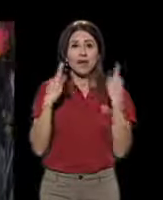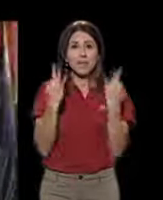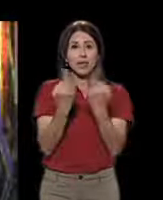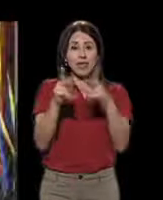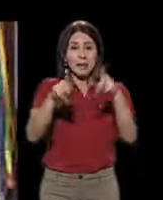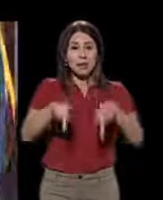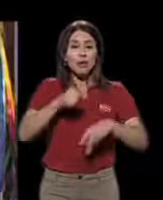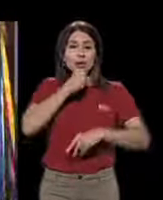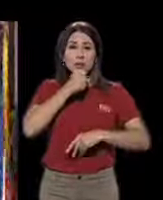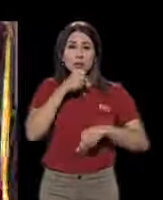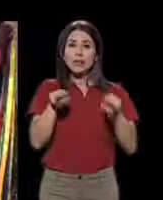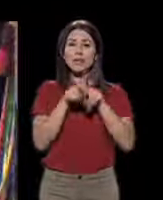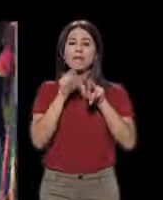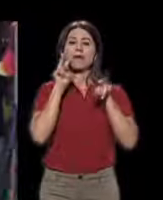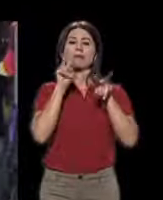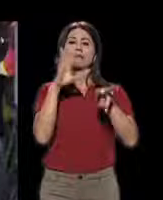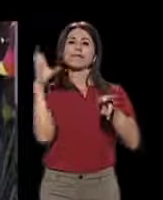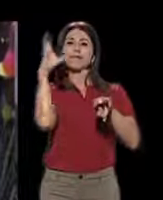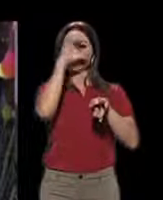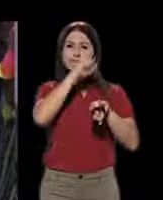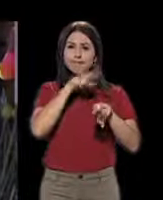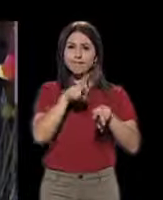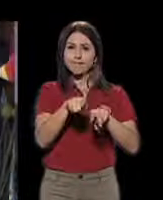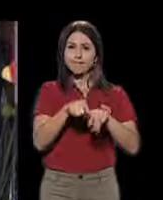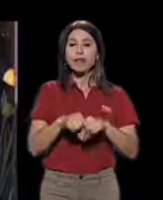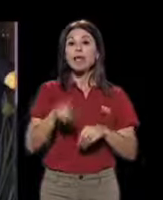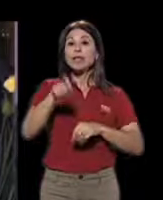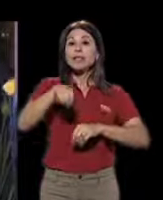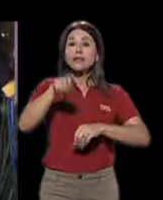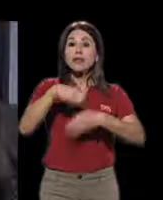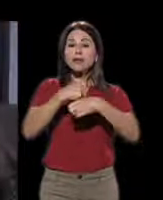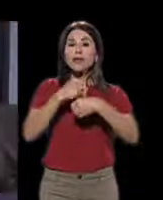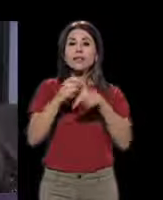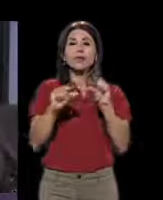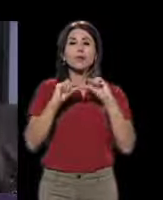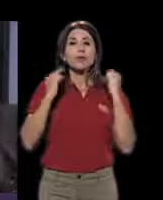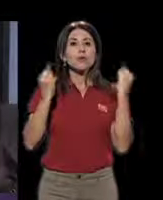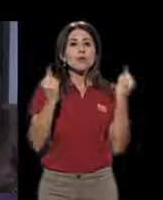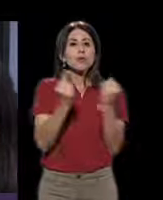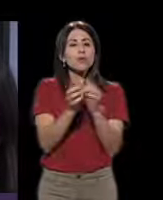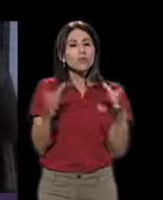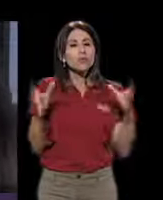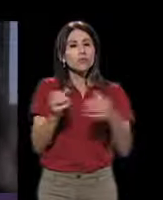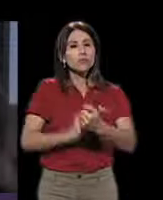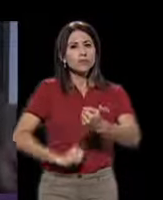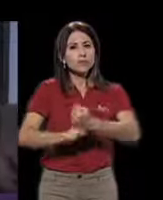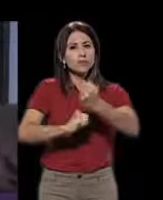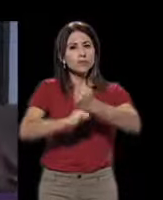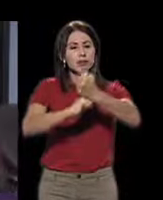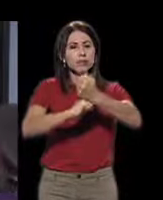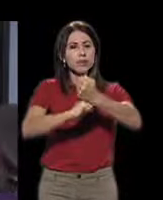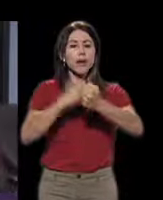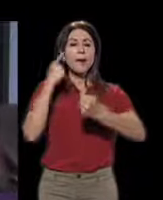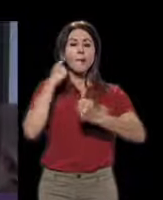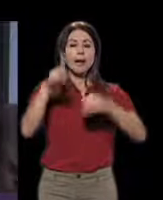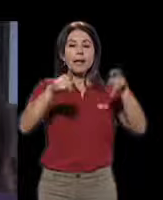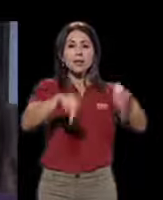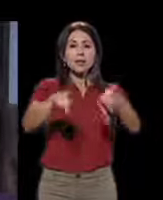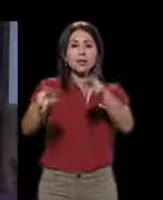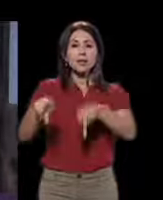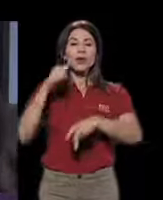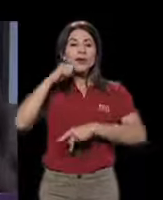mayores. Es necesario crear una red de contención, una red para que la población adulta mayor